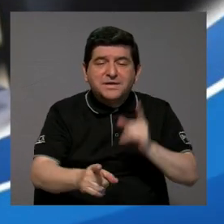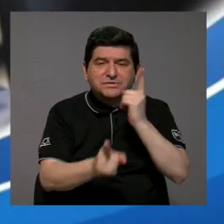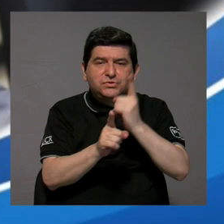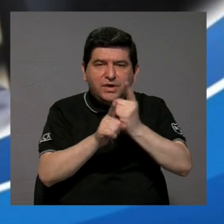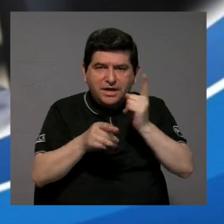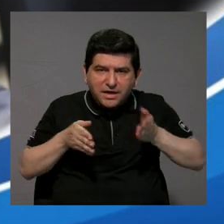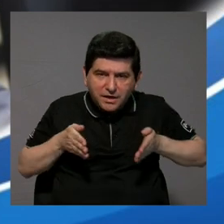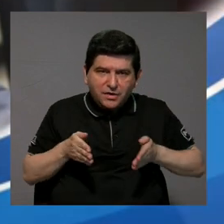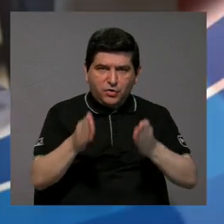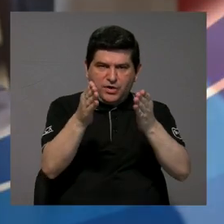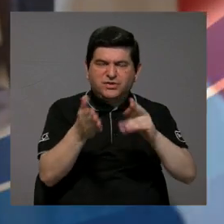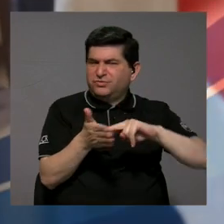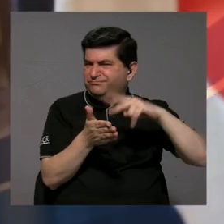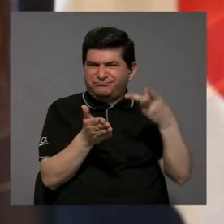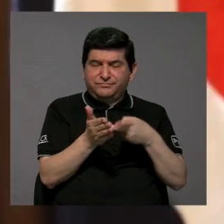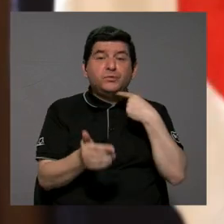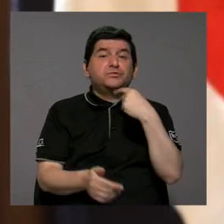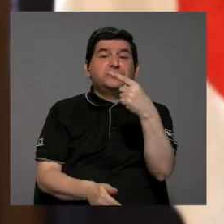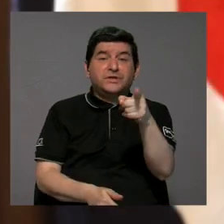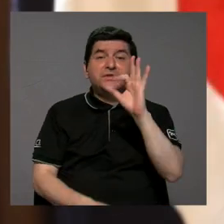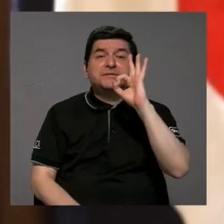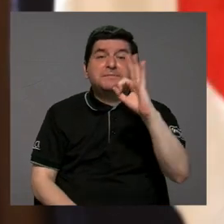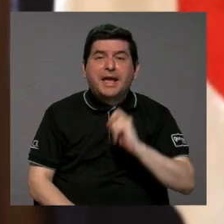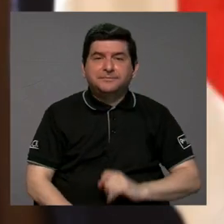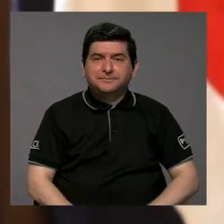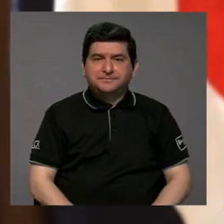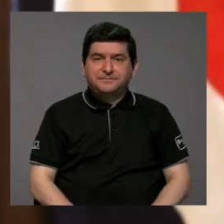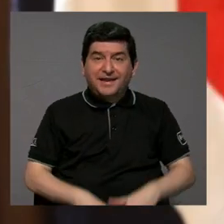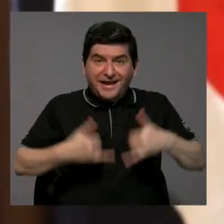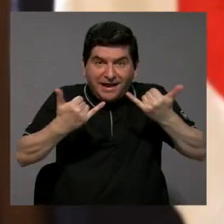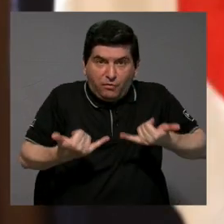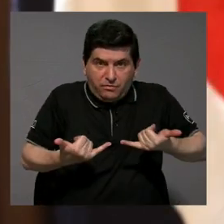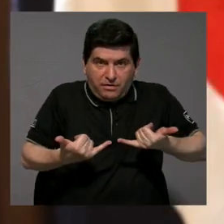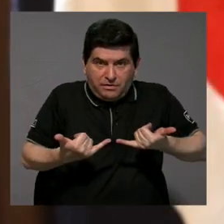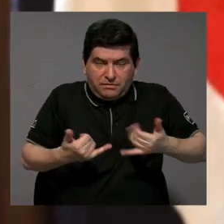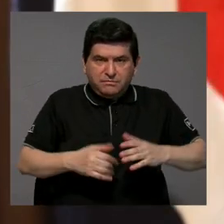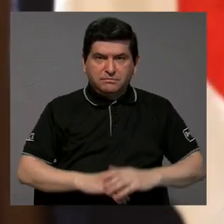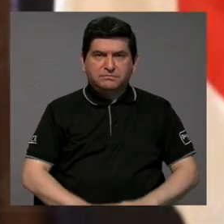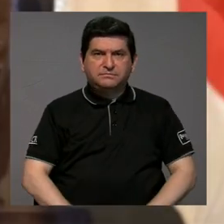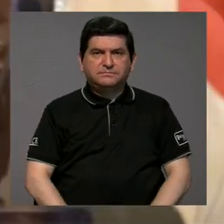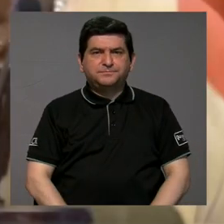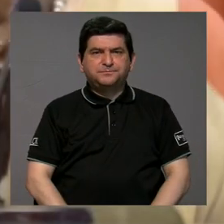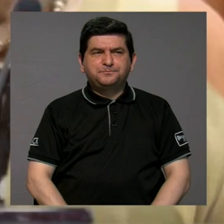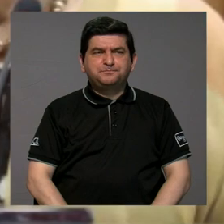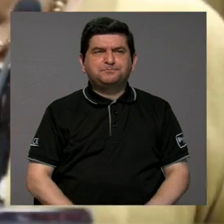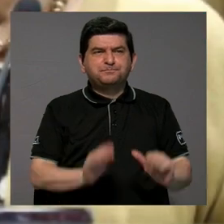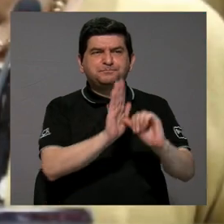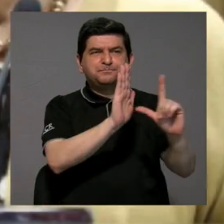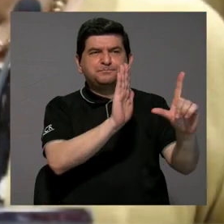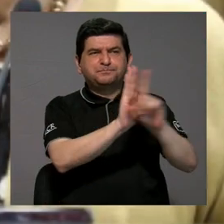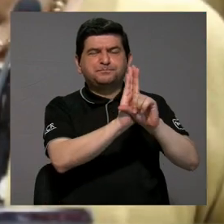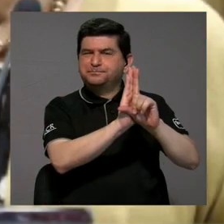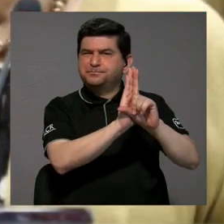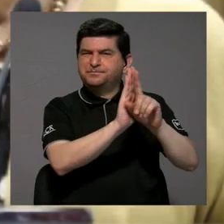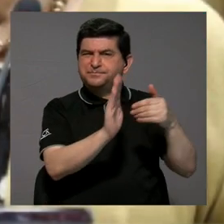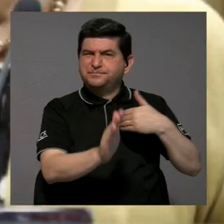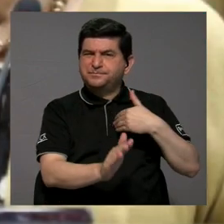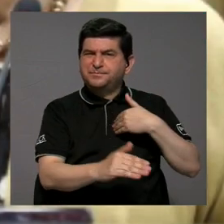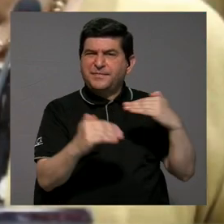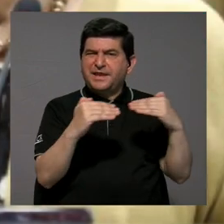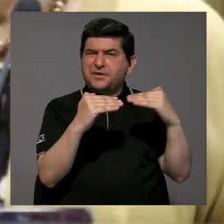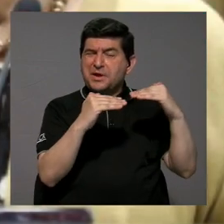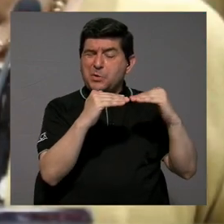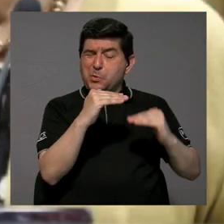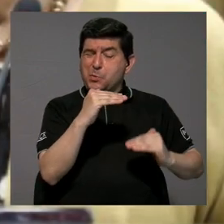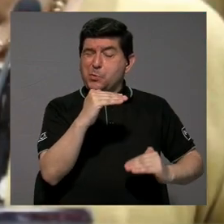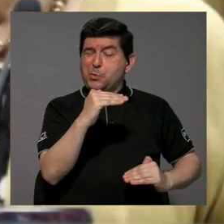quiero decir con esto? Usted muy bien lo plantea. En este momento, la Asamblea Legislativa tiene de los niveles